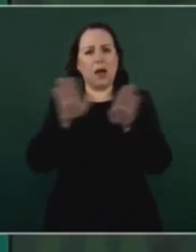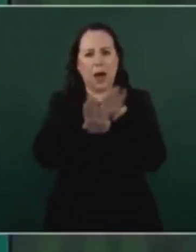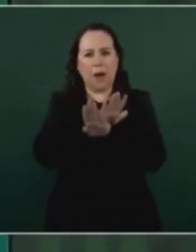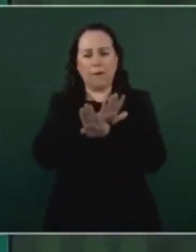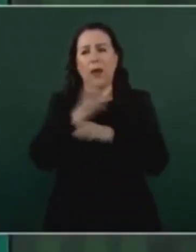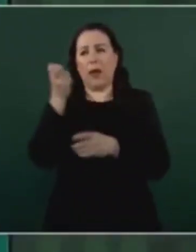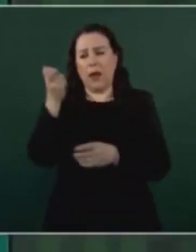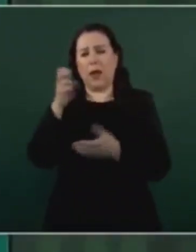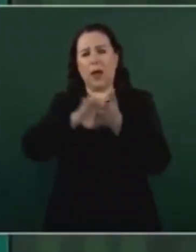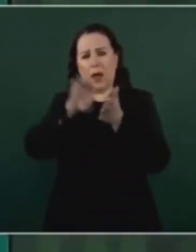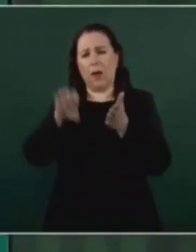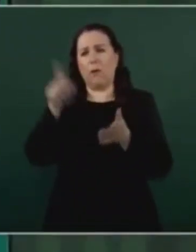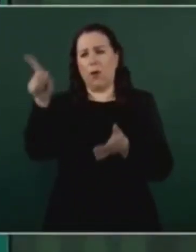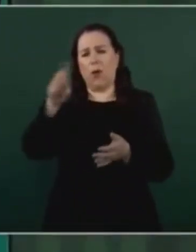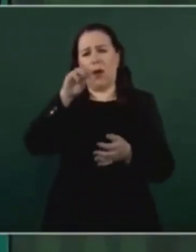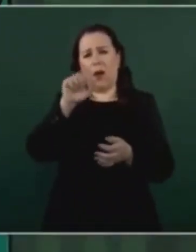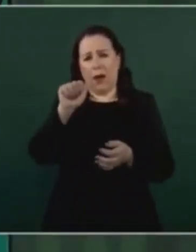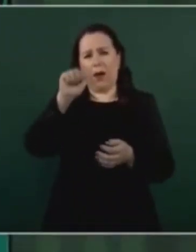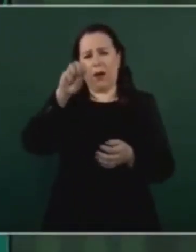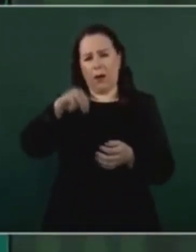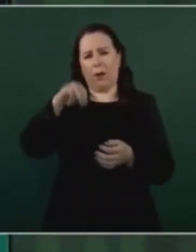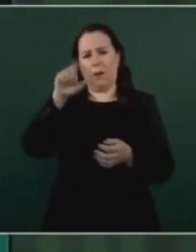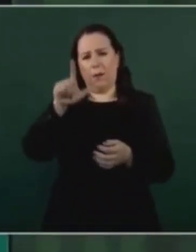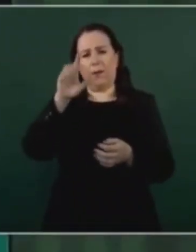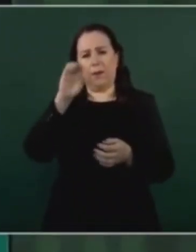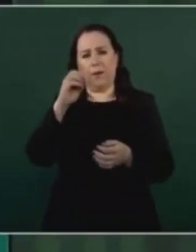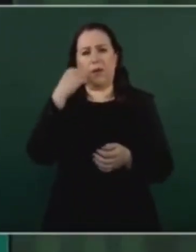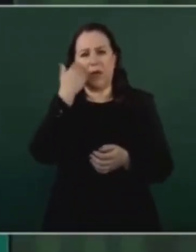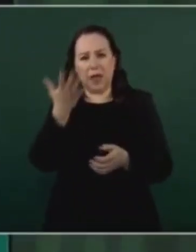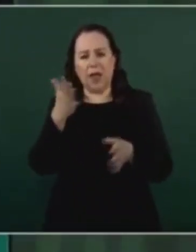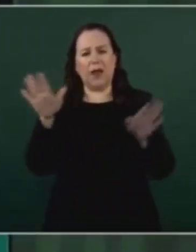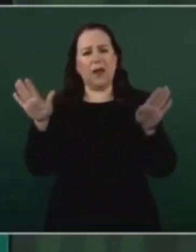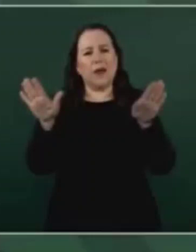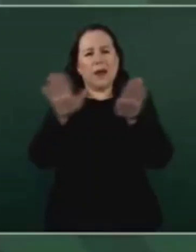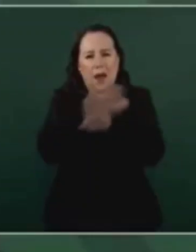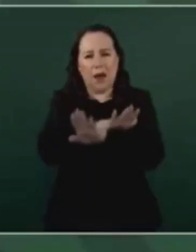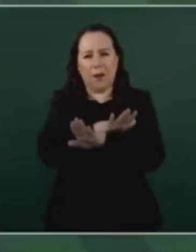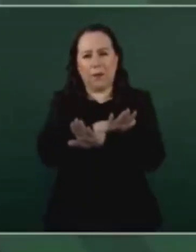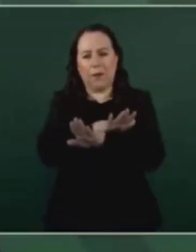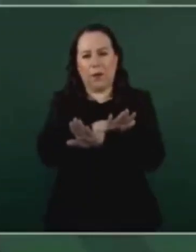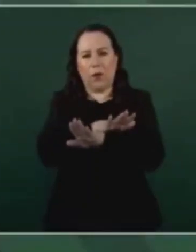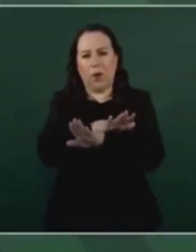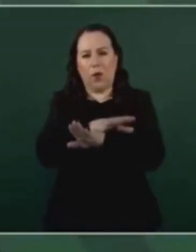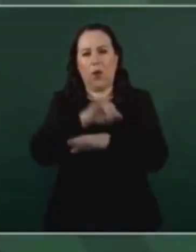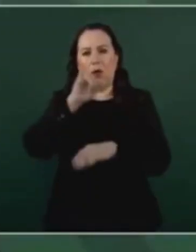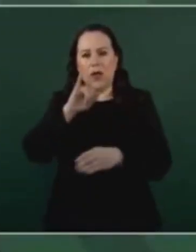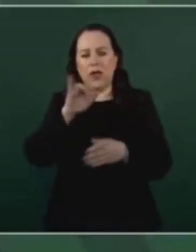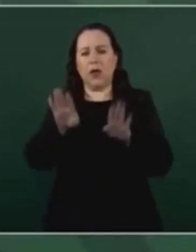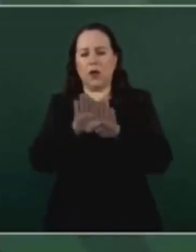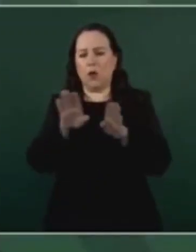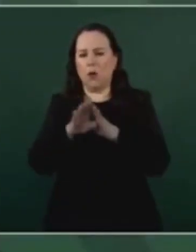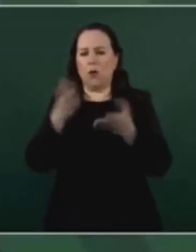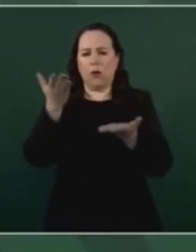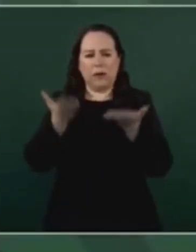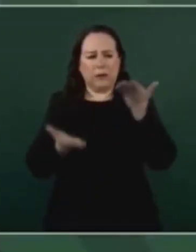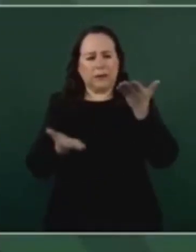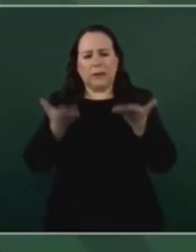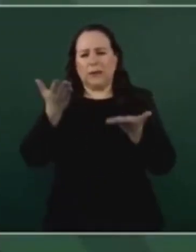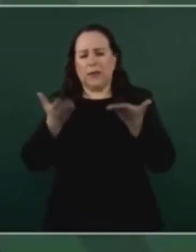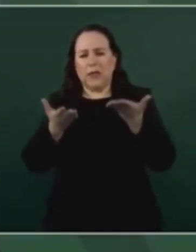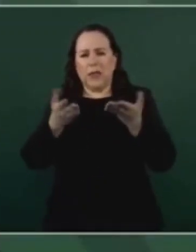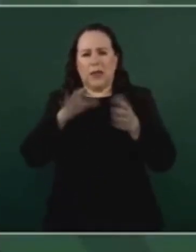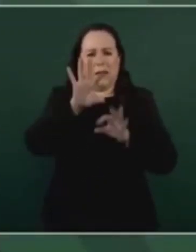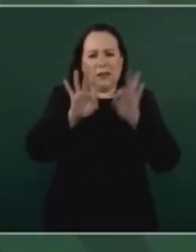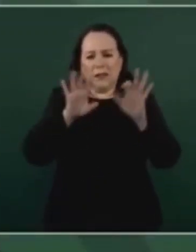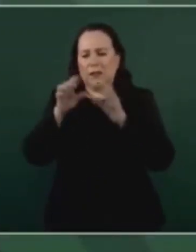Obrador, para hacer un balance en su justa dimensión de los temas, aspectos y asuntos en los que